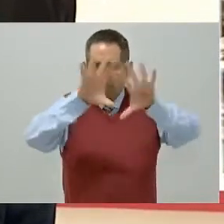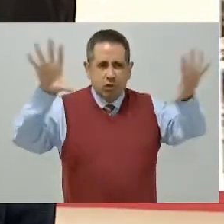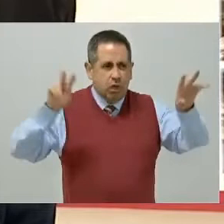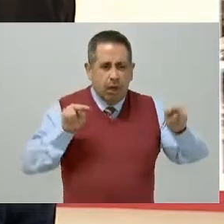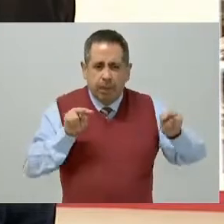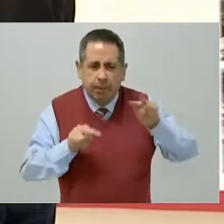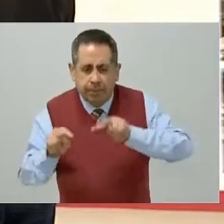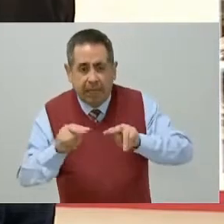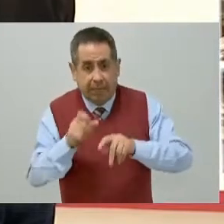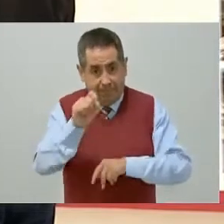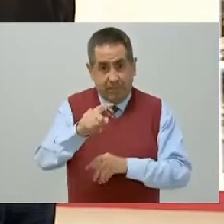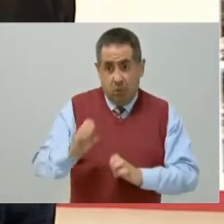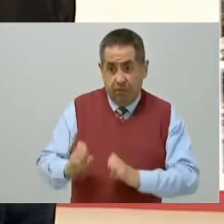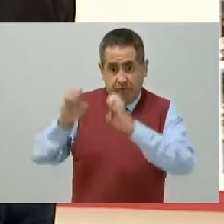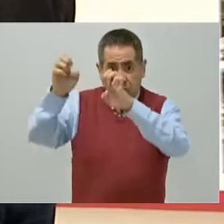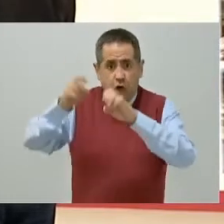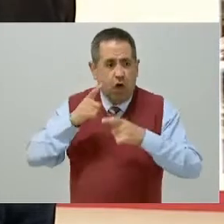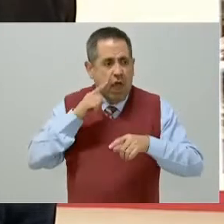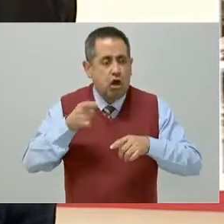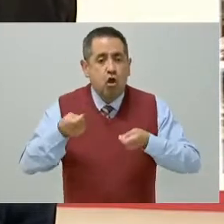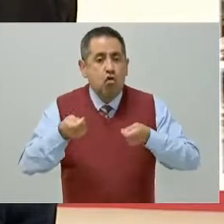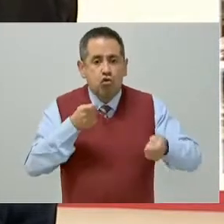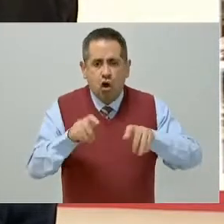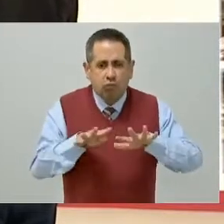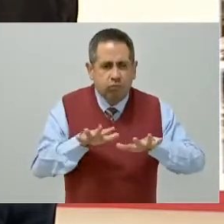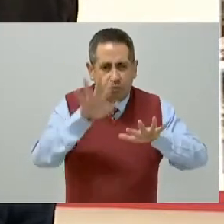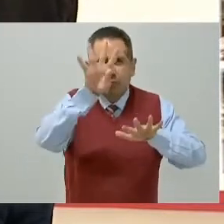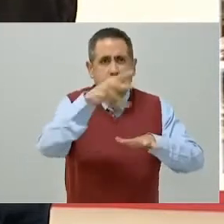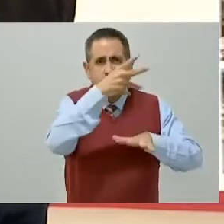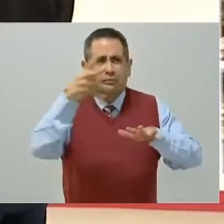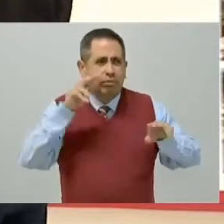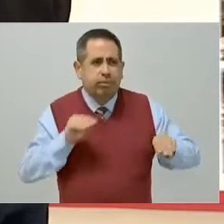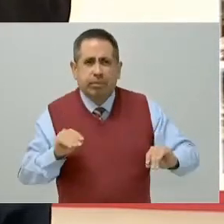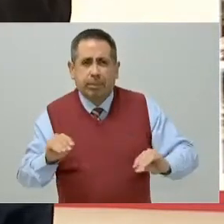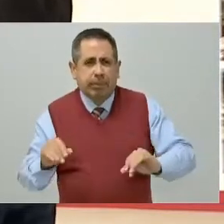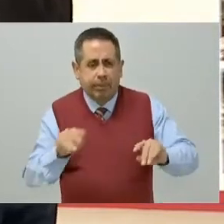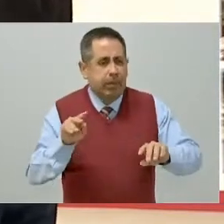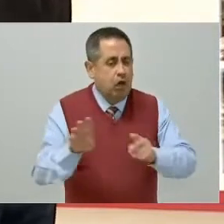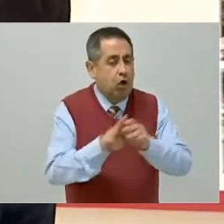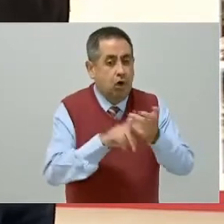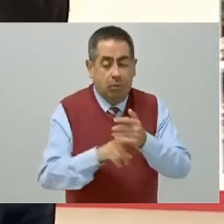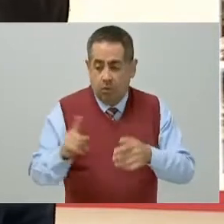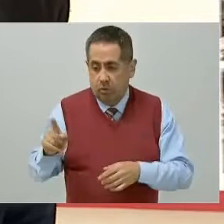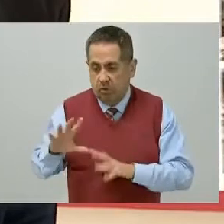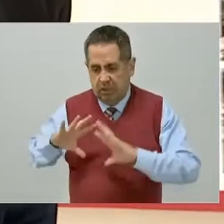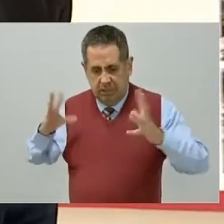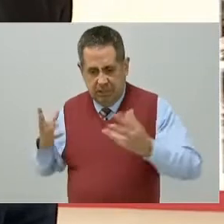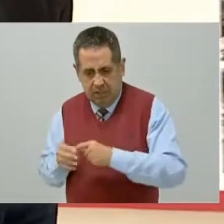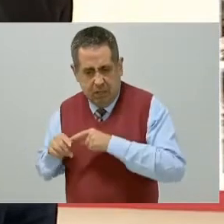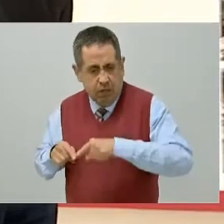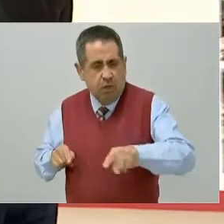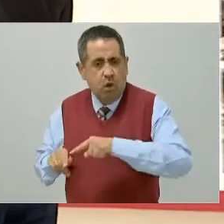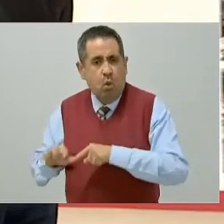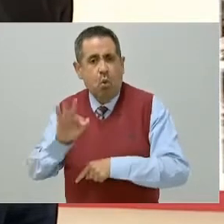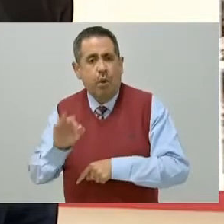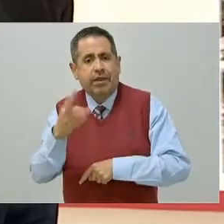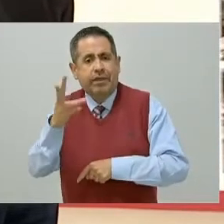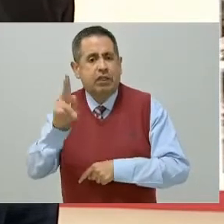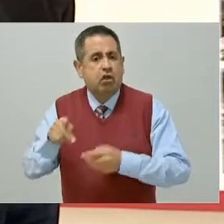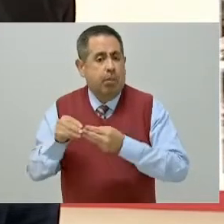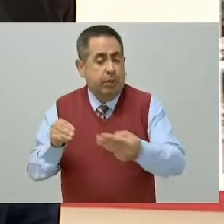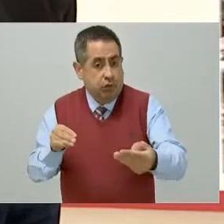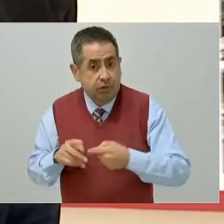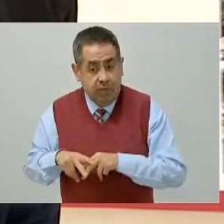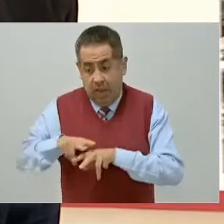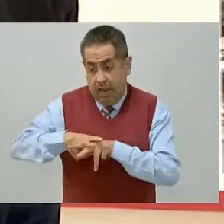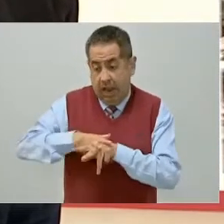edificio que tenemos aquí a mano izquierda. Vía y catenaria tenemos un avance de 43 kilómetros. Las vías de